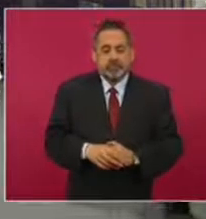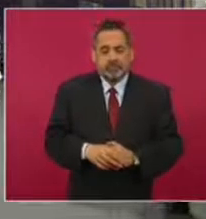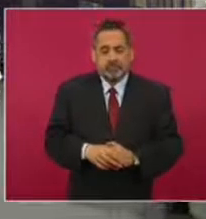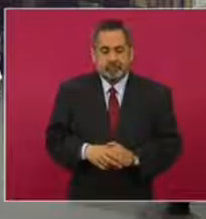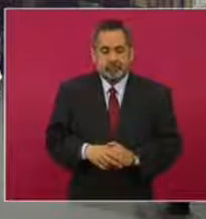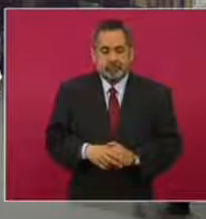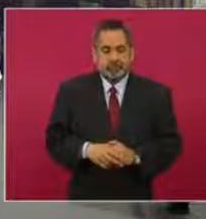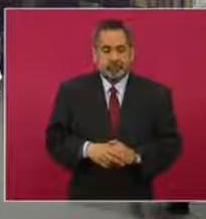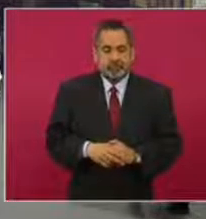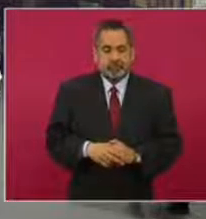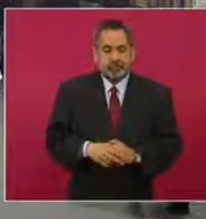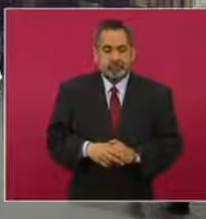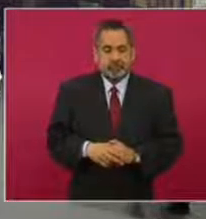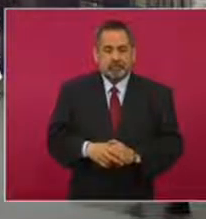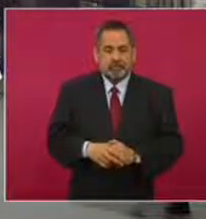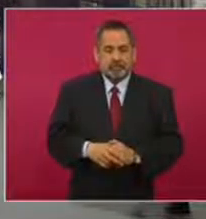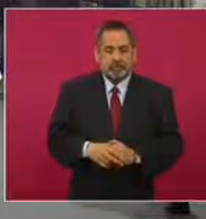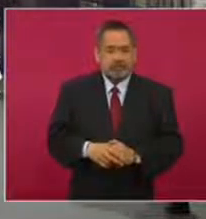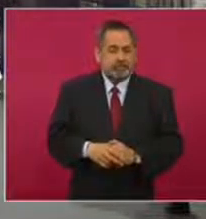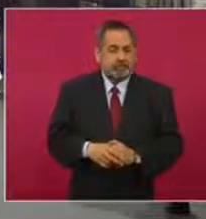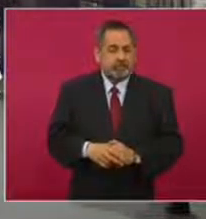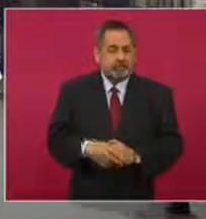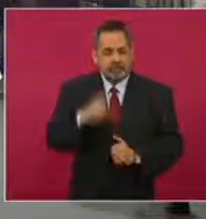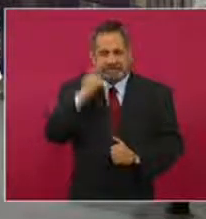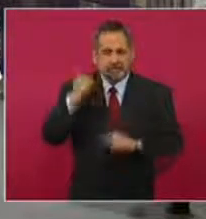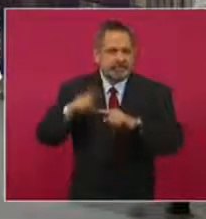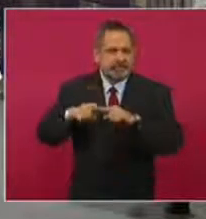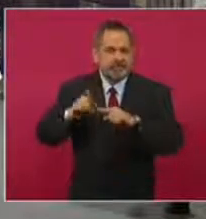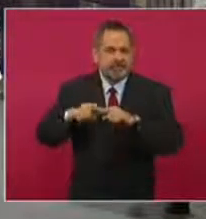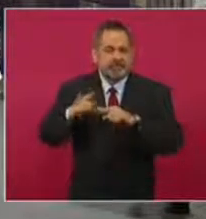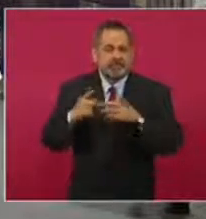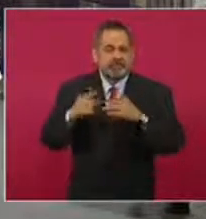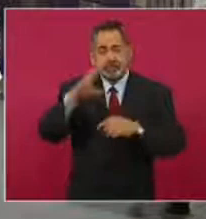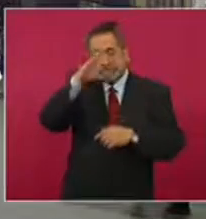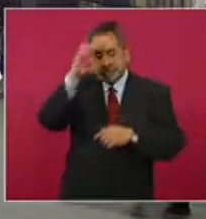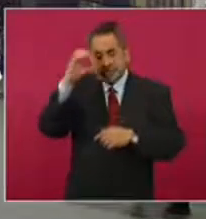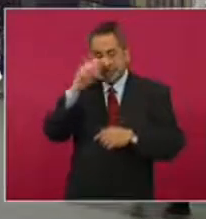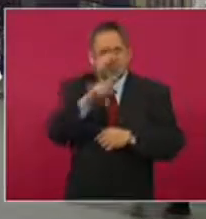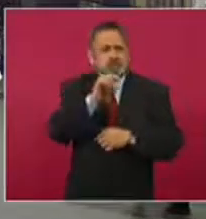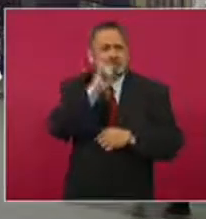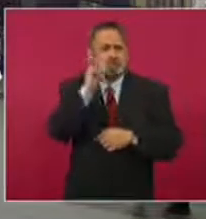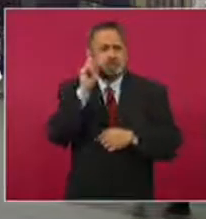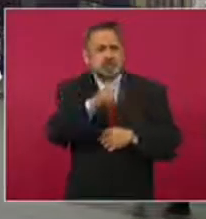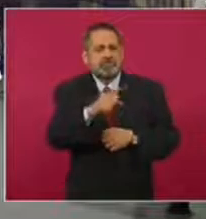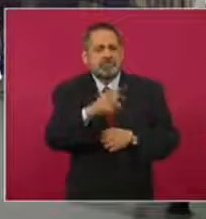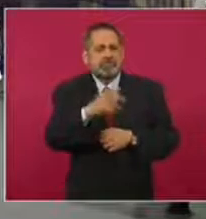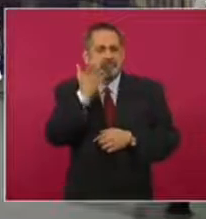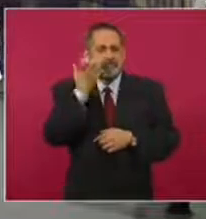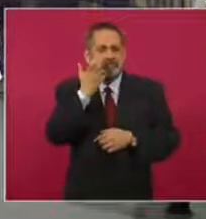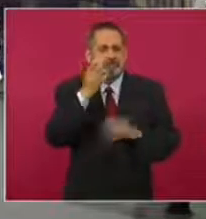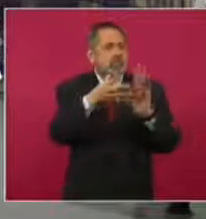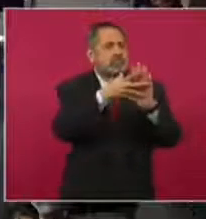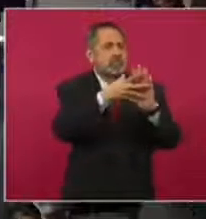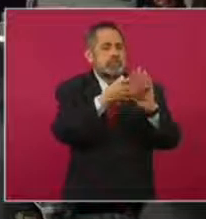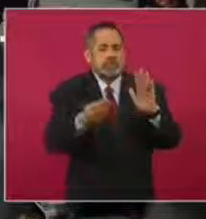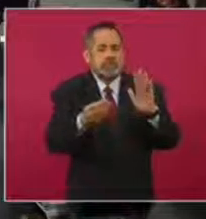vean los personajes y vean la foto, es la misma.